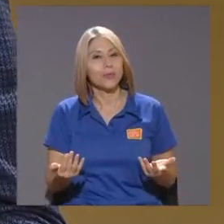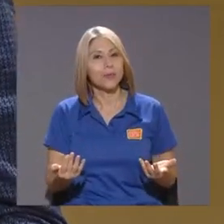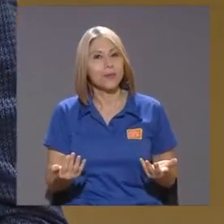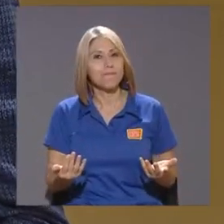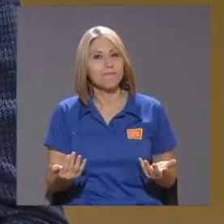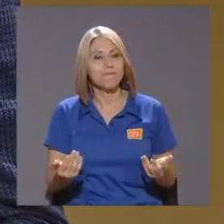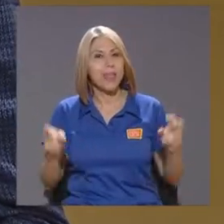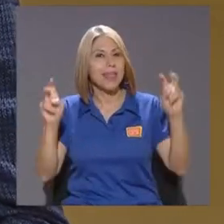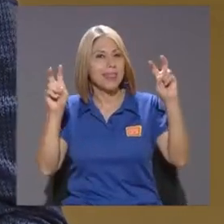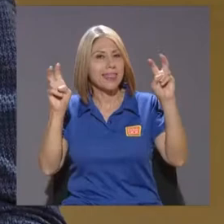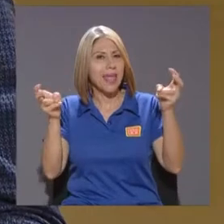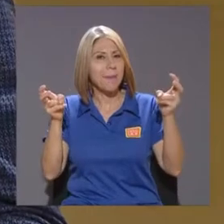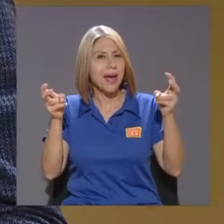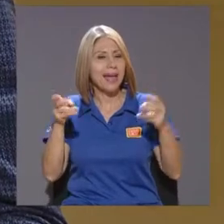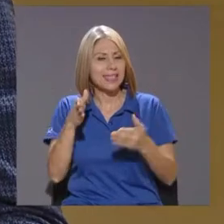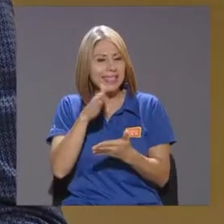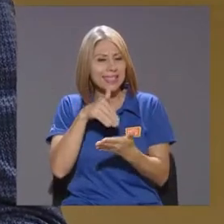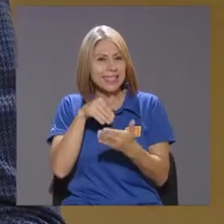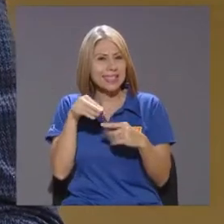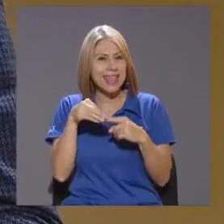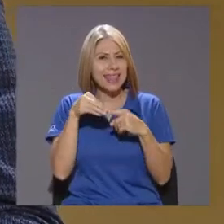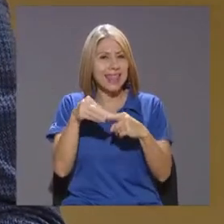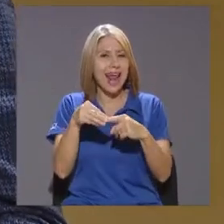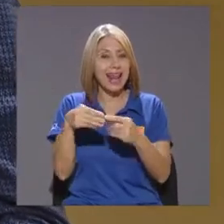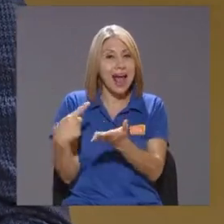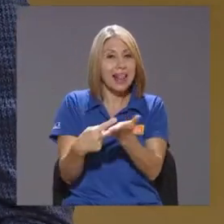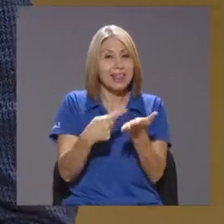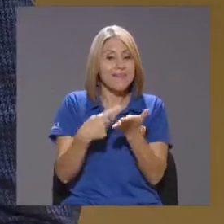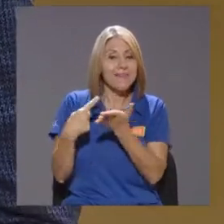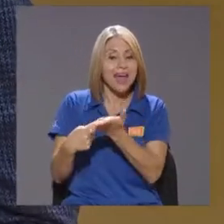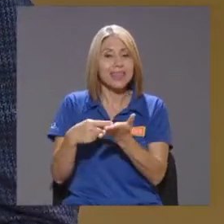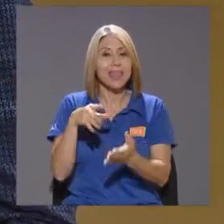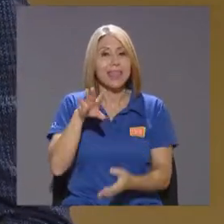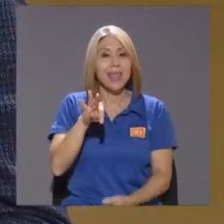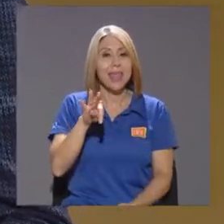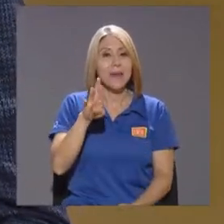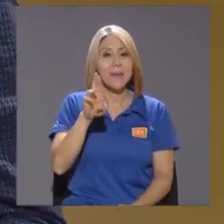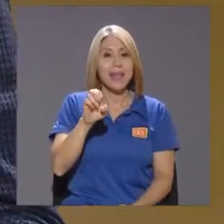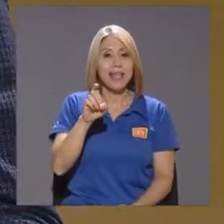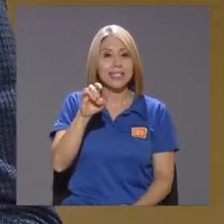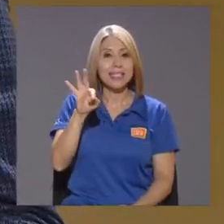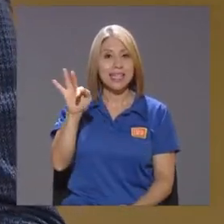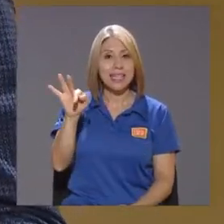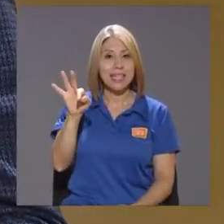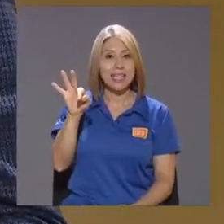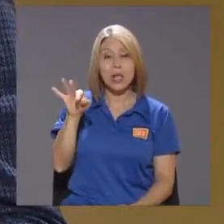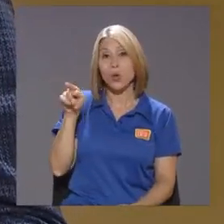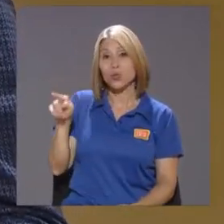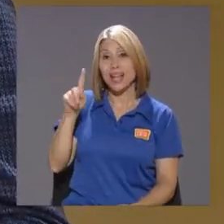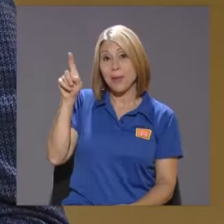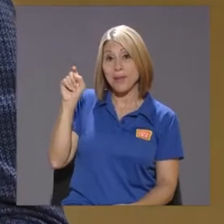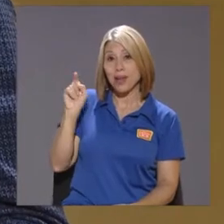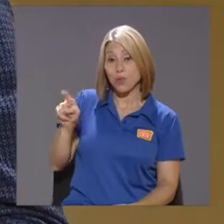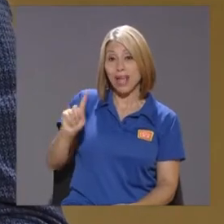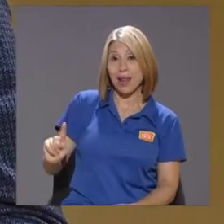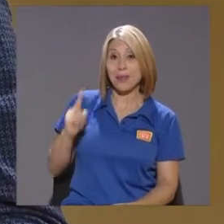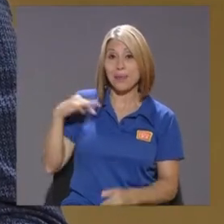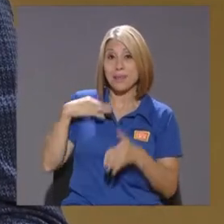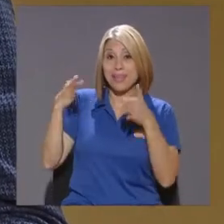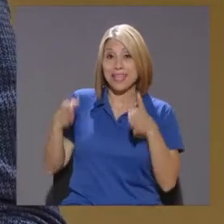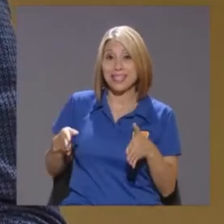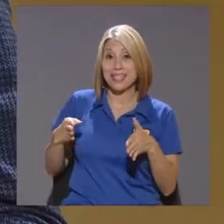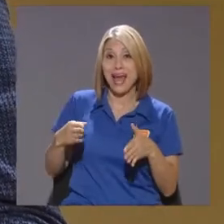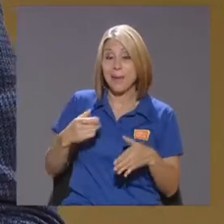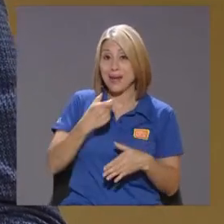Tema que es central al debate de lo que es Brexit Y usted le pregunta a la primera ministra británica ¿Qué es Brexit? Ella lo que dice